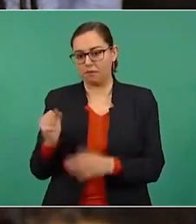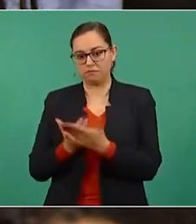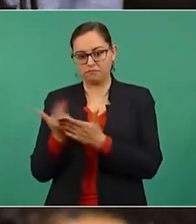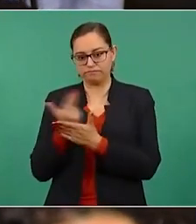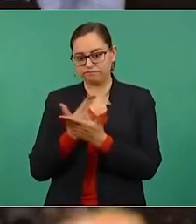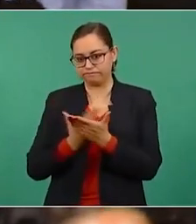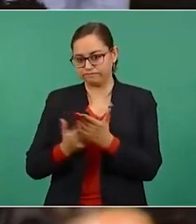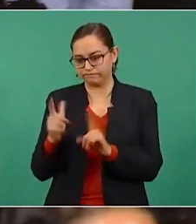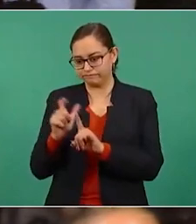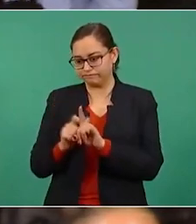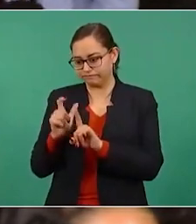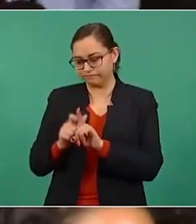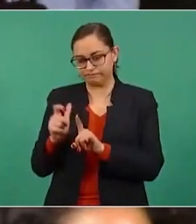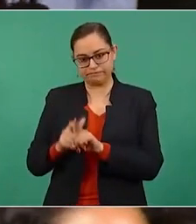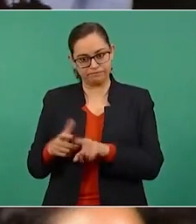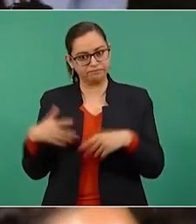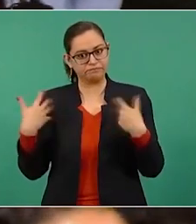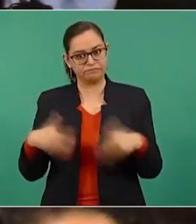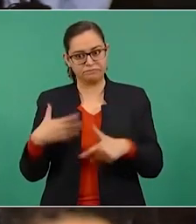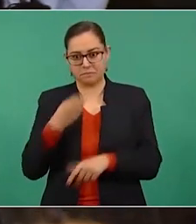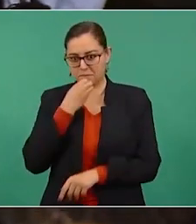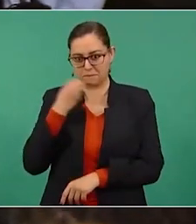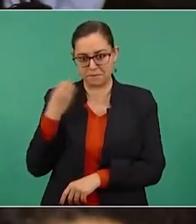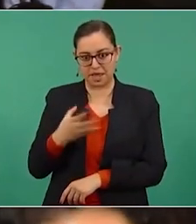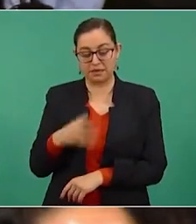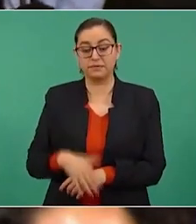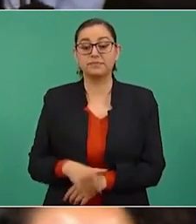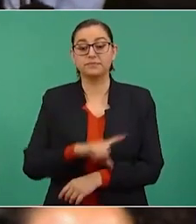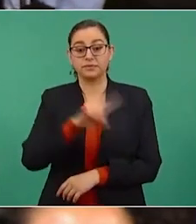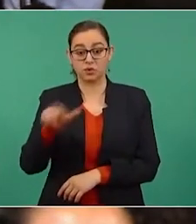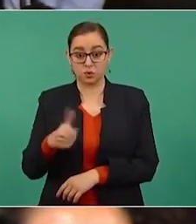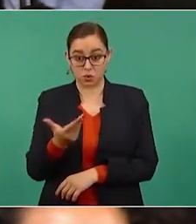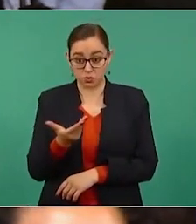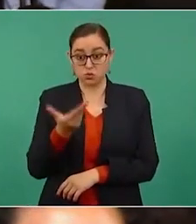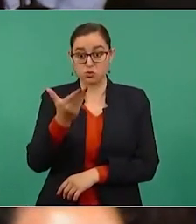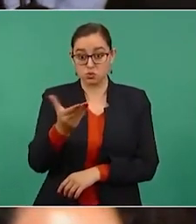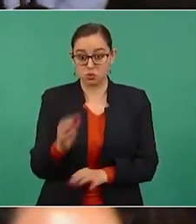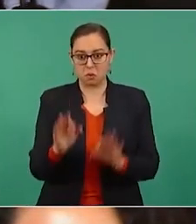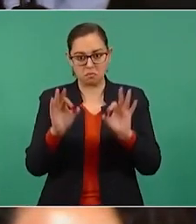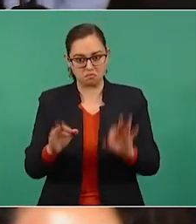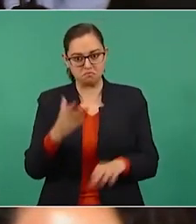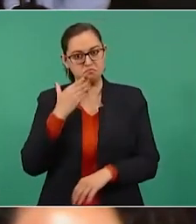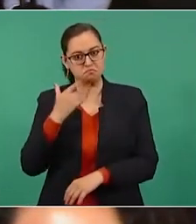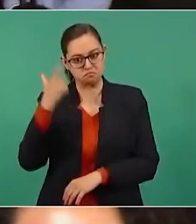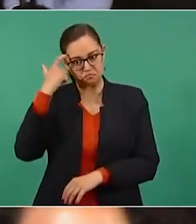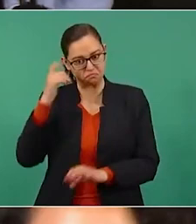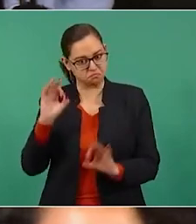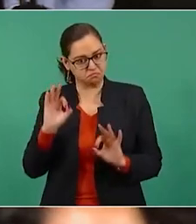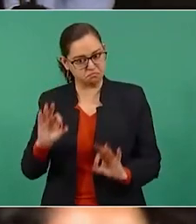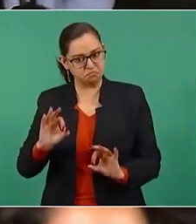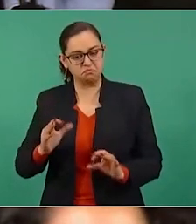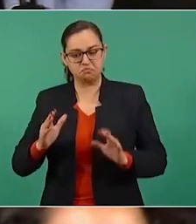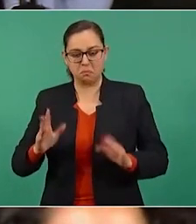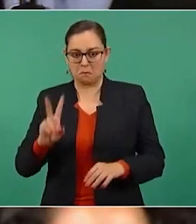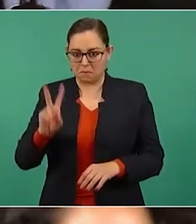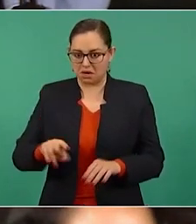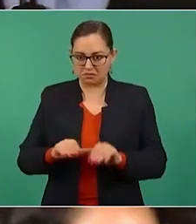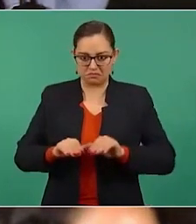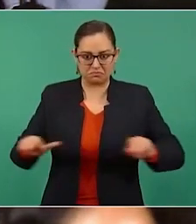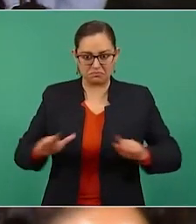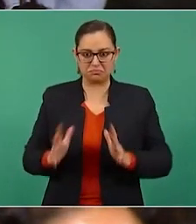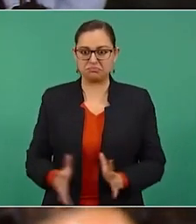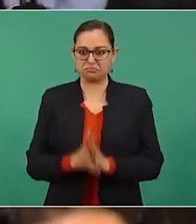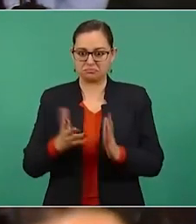me parece, la de un hombre sensato, la de un demócrata, la de un conciliador, la de un auténtico